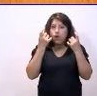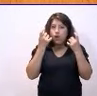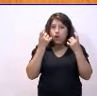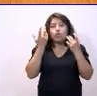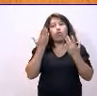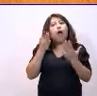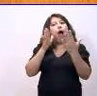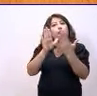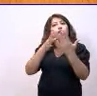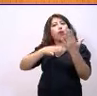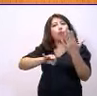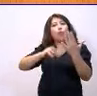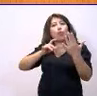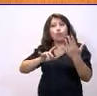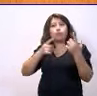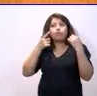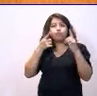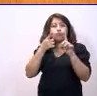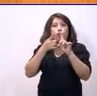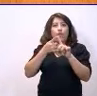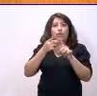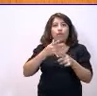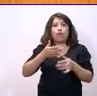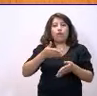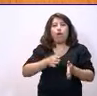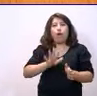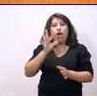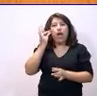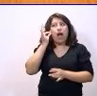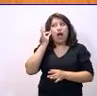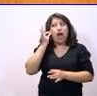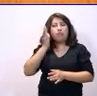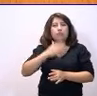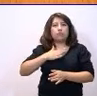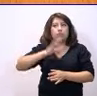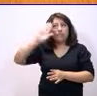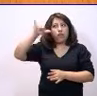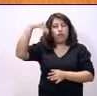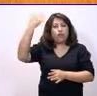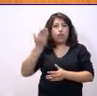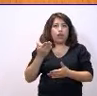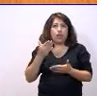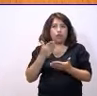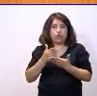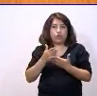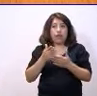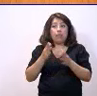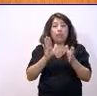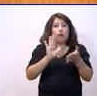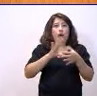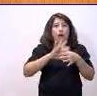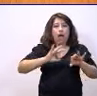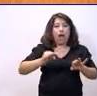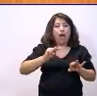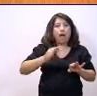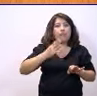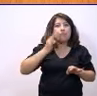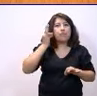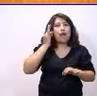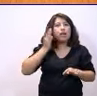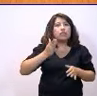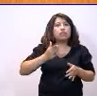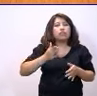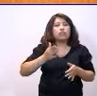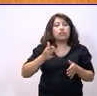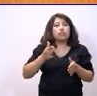a que mi hija pueda estudiar fuera. Sin embargo, conozco amigas de mi hija que no solo no pueden estudiar fuera, que tampoco van